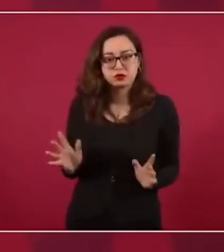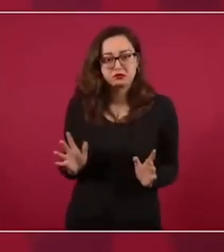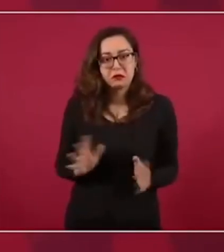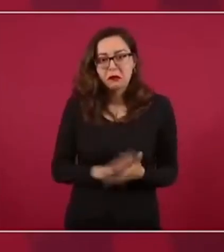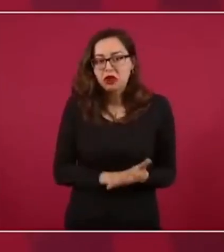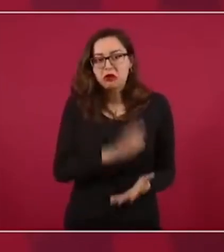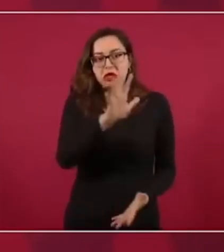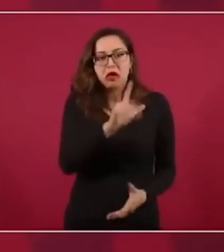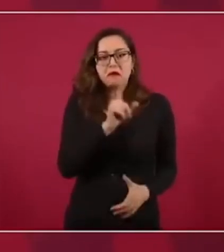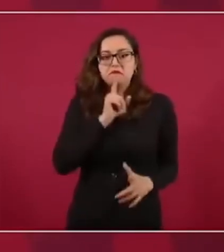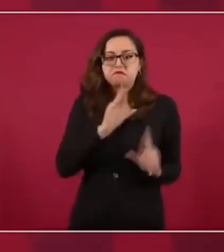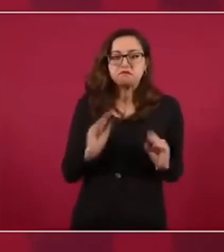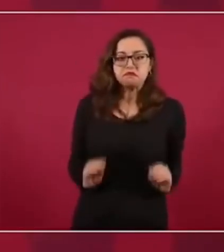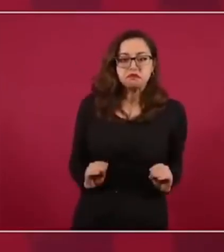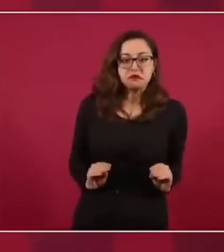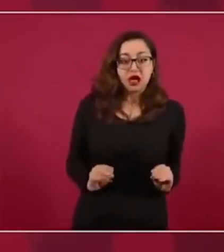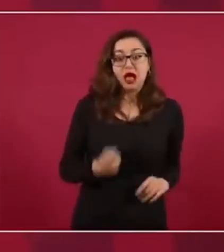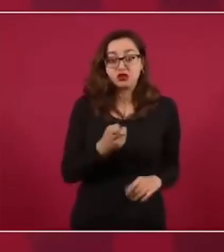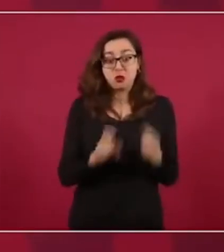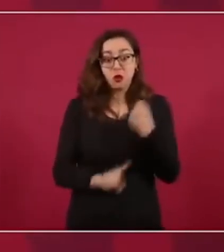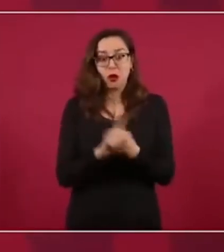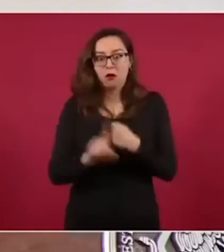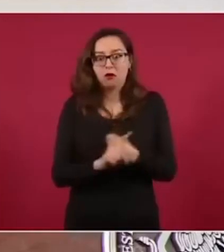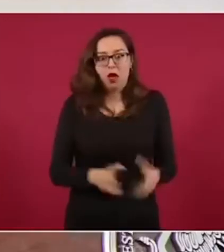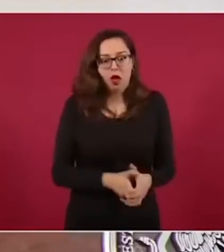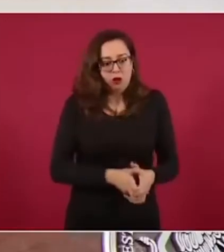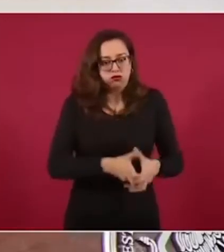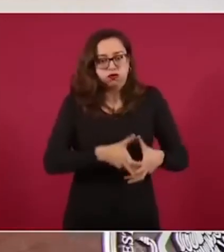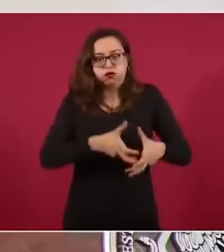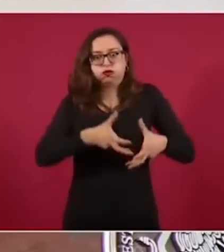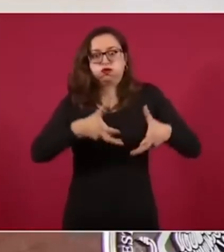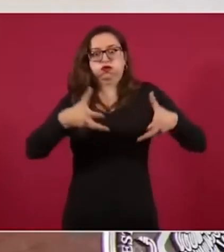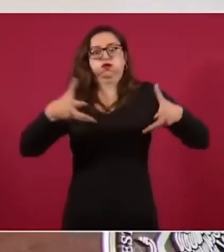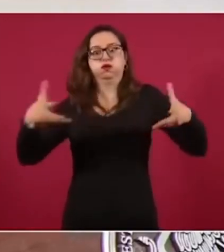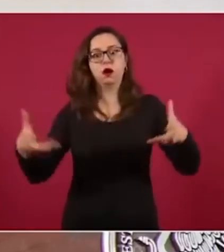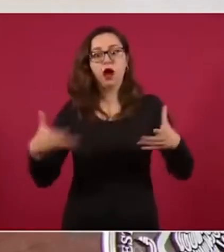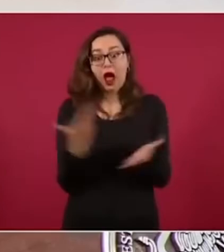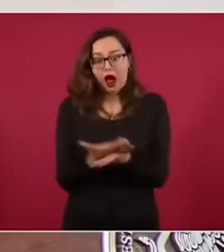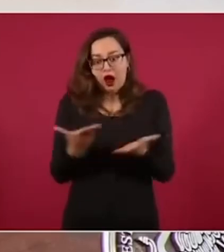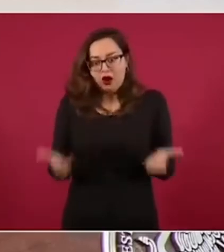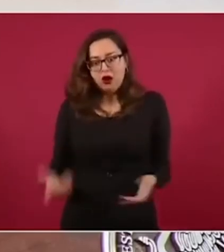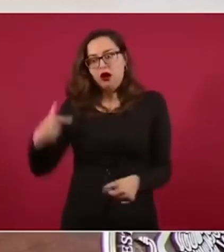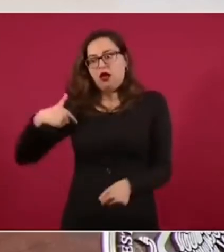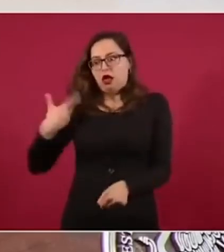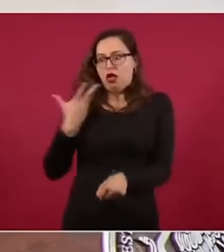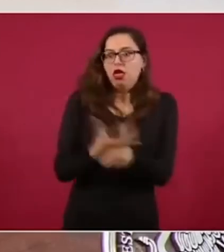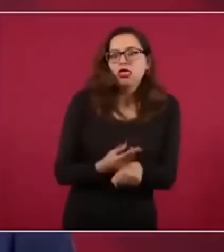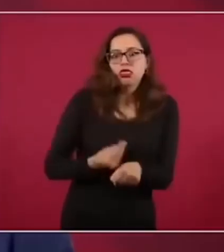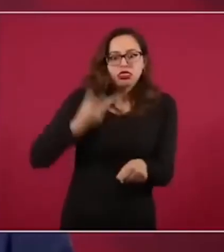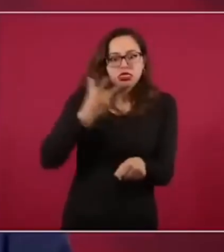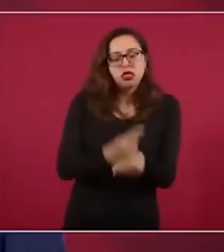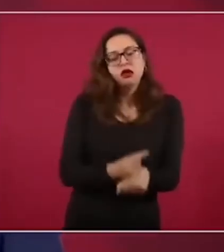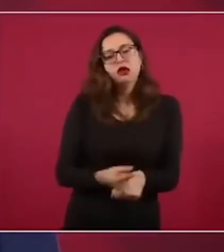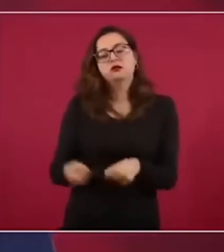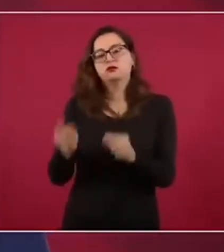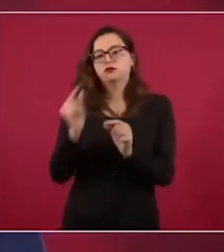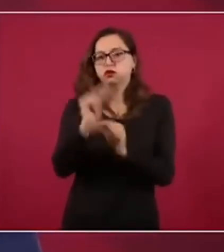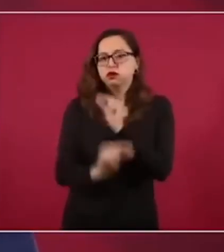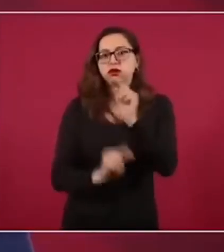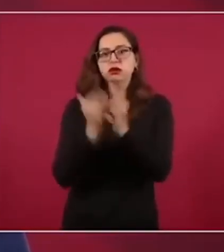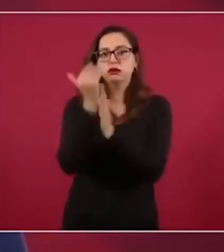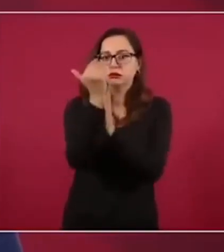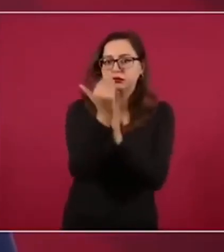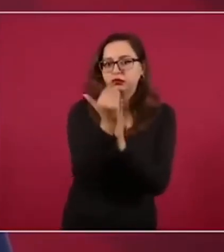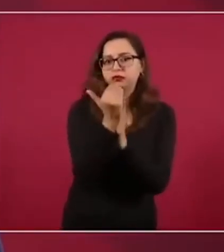un trabajo profesional todos los días. No